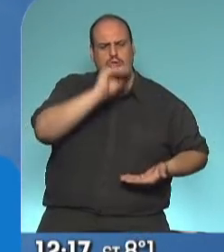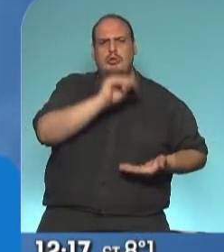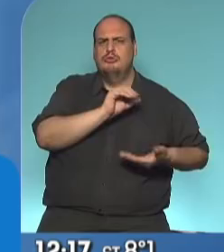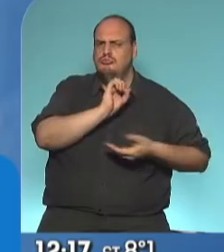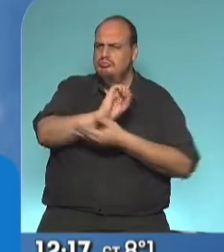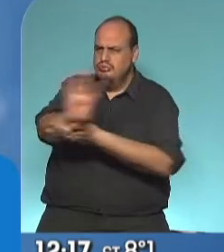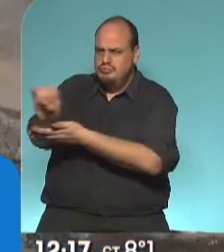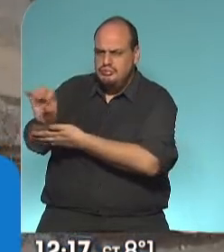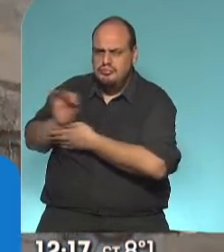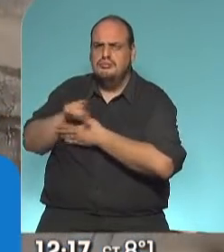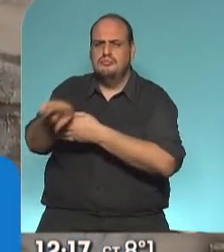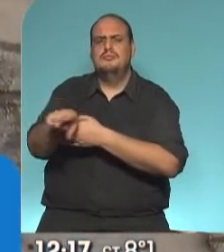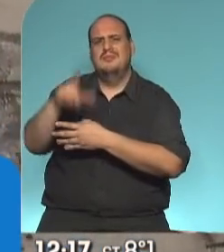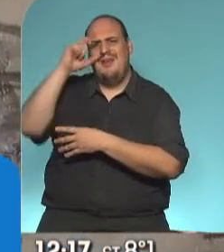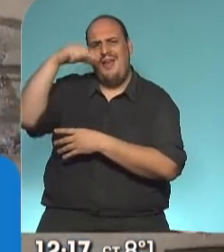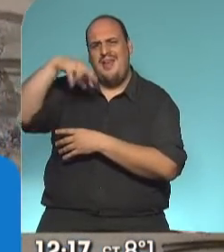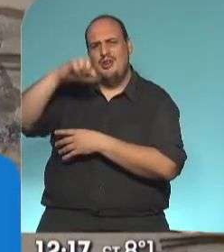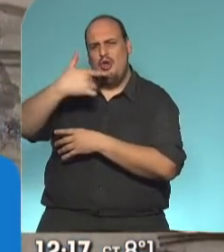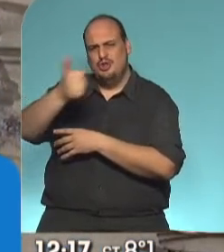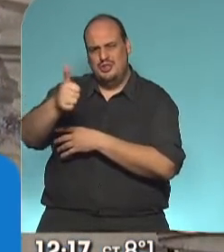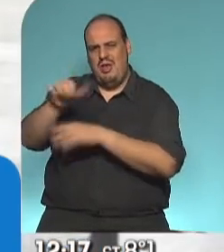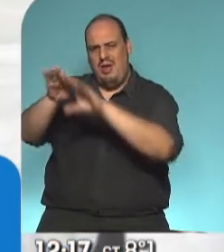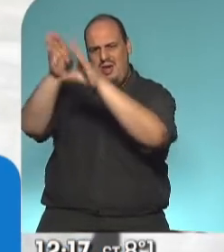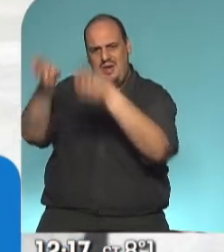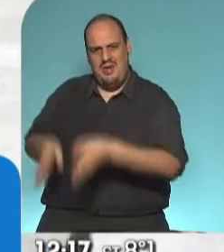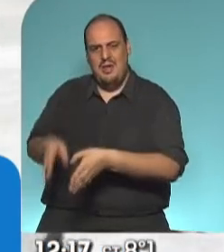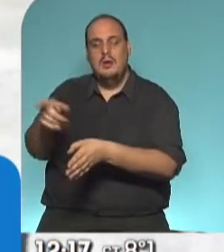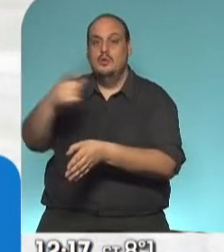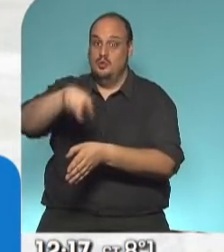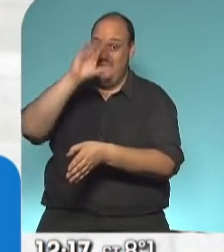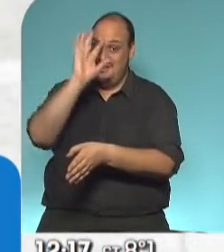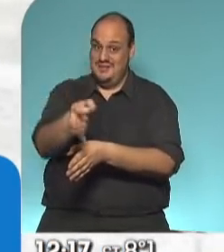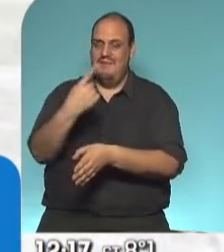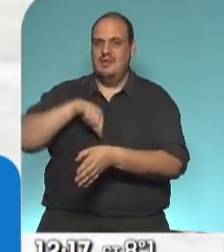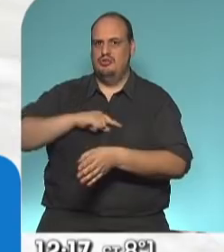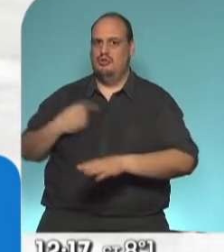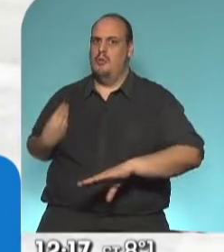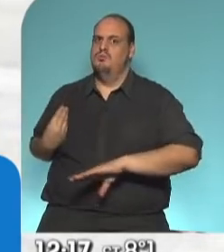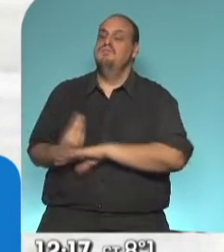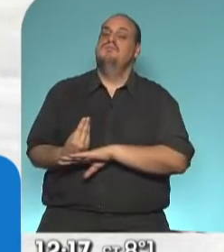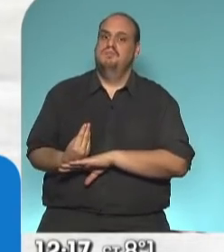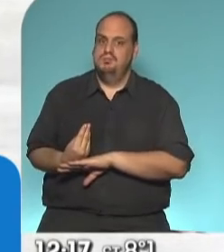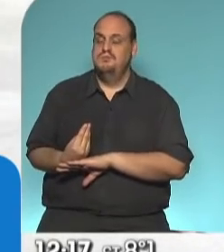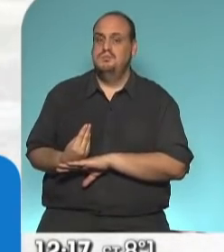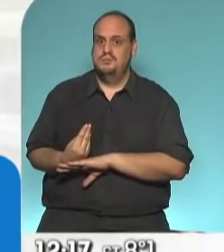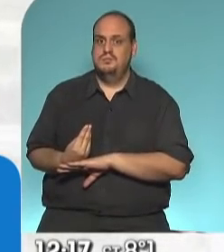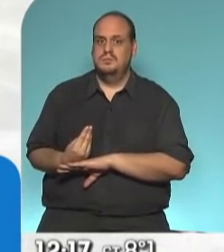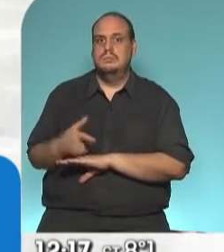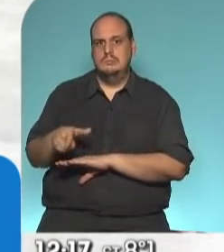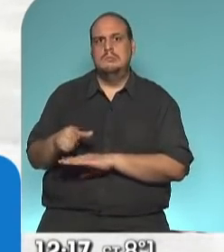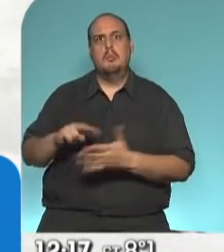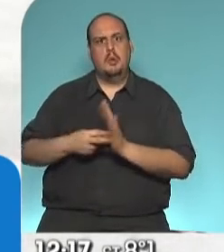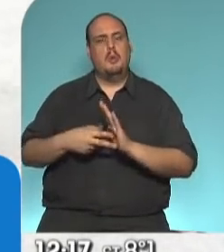saneamiento a Enosa, porque como ustedes saben y desde que asumimos, hemos tenido este grave